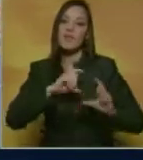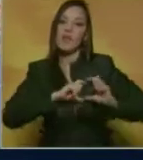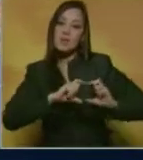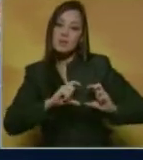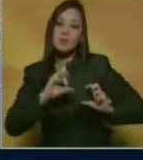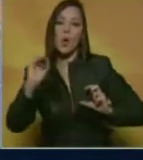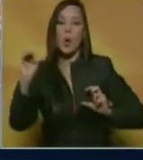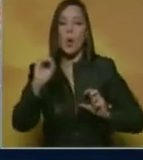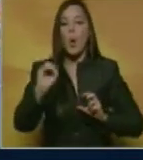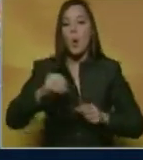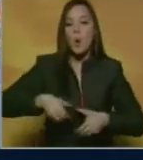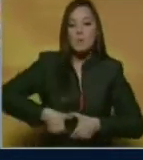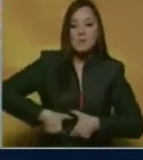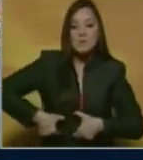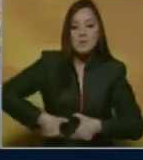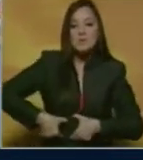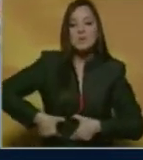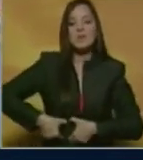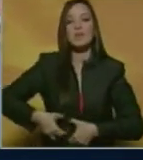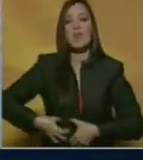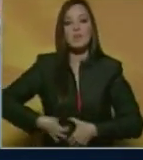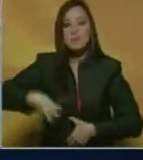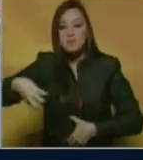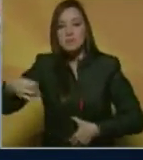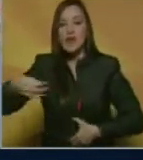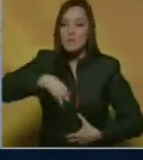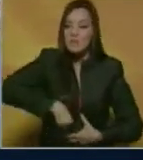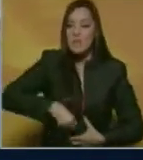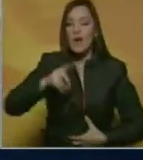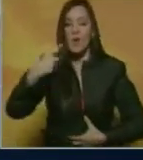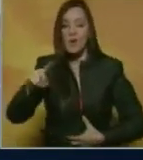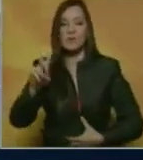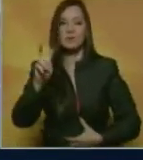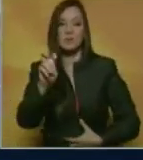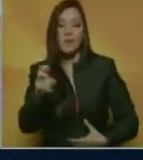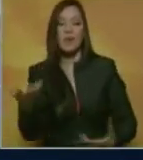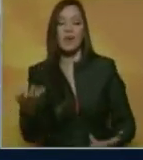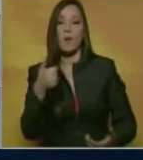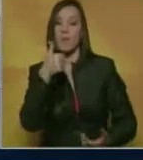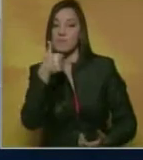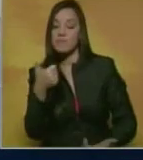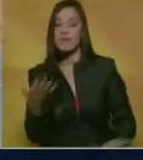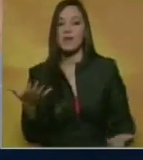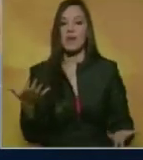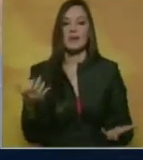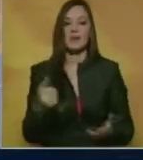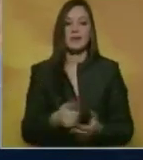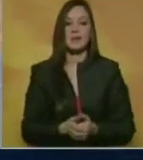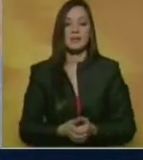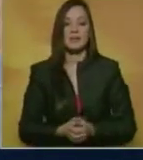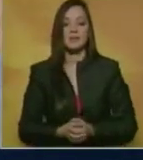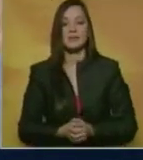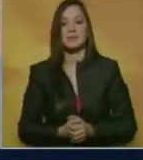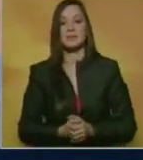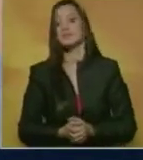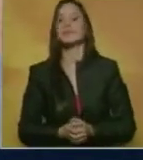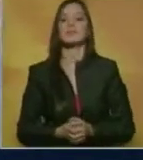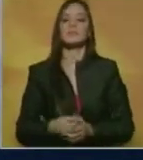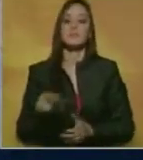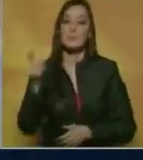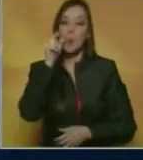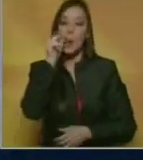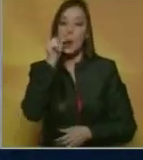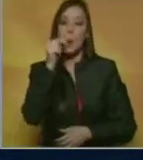Y como te digo, al final me encantaría obviamente que el Estado obviamente incremente esa cifra. Francisco